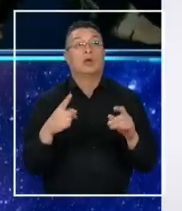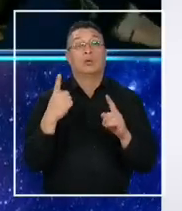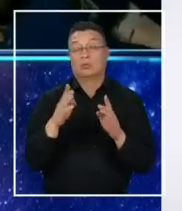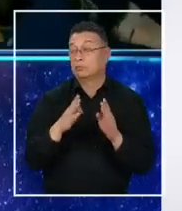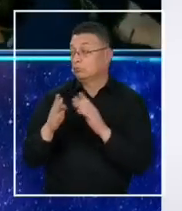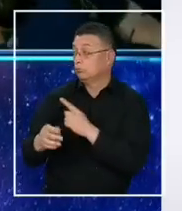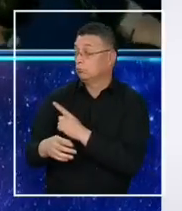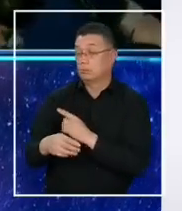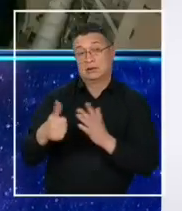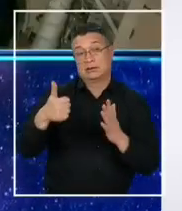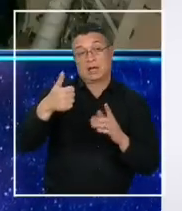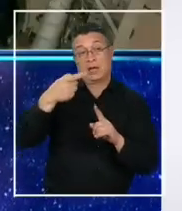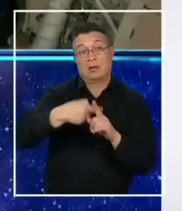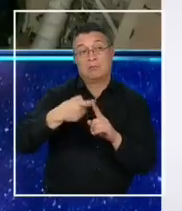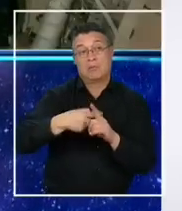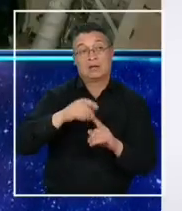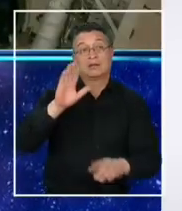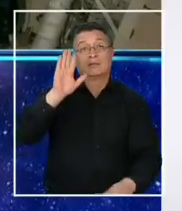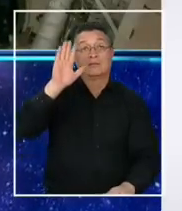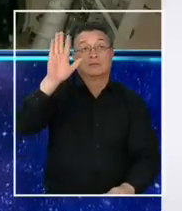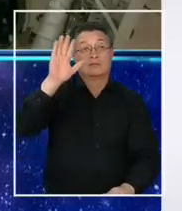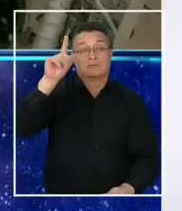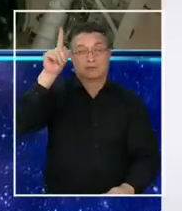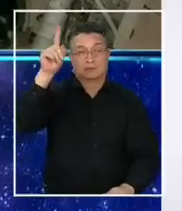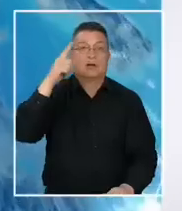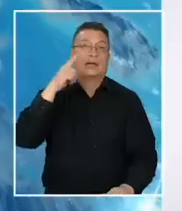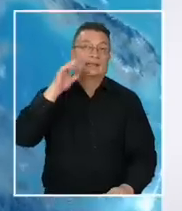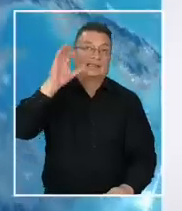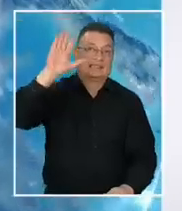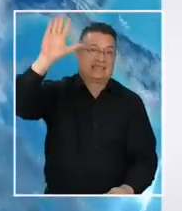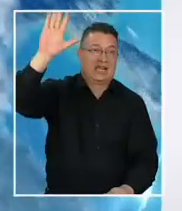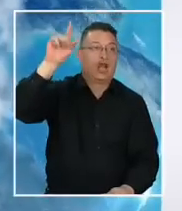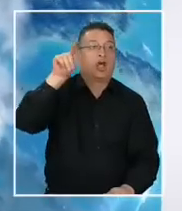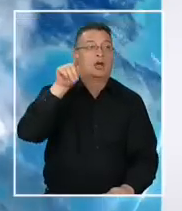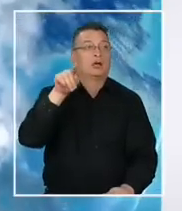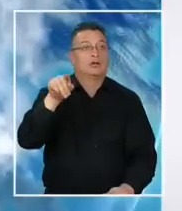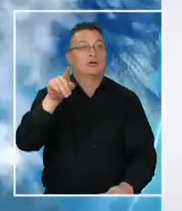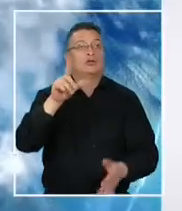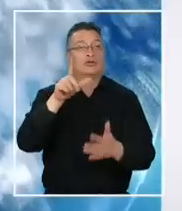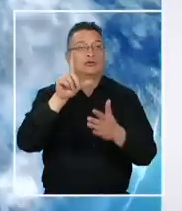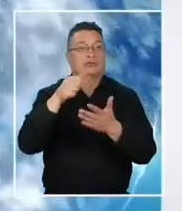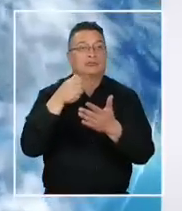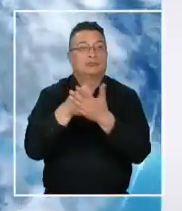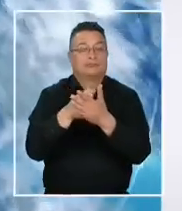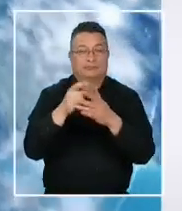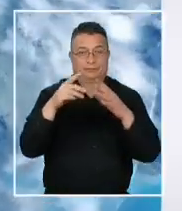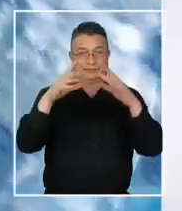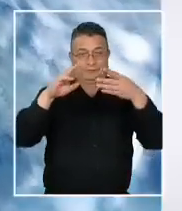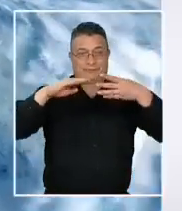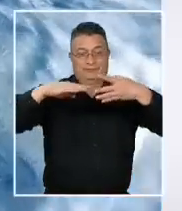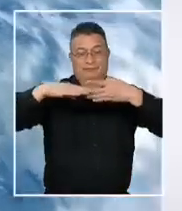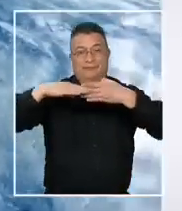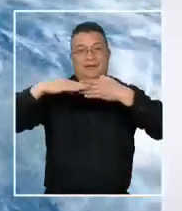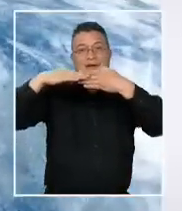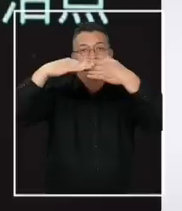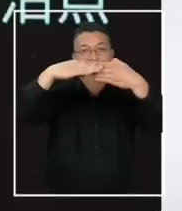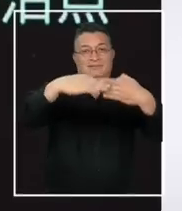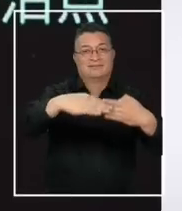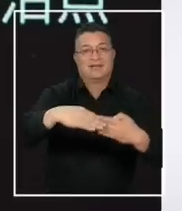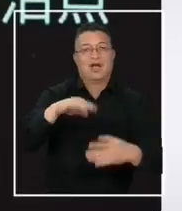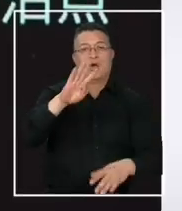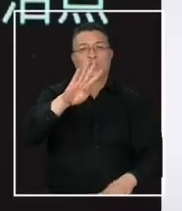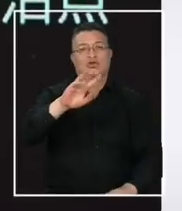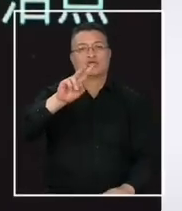quienes ya llevaban seis meses en el llamado Palacio Celestial, Tiangong, la estación del gigante asiático a 425